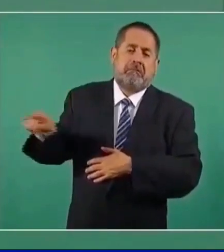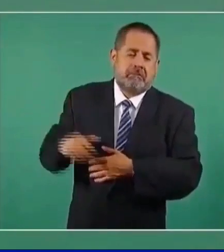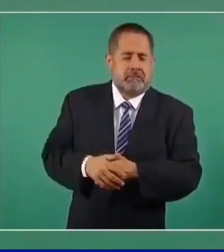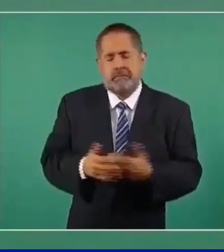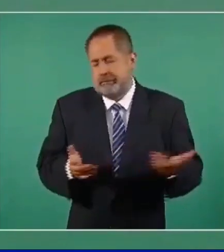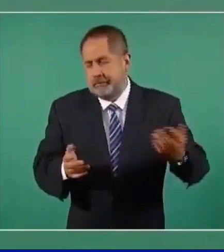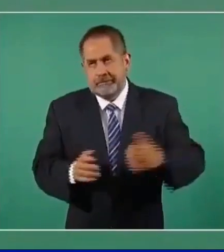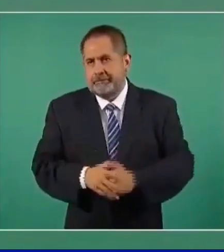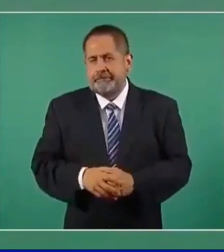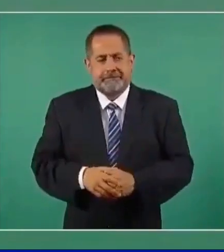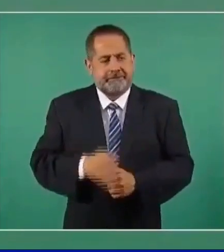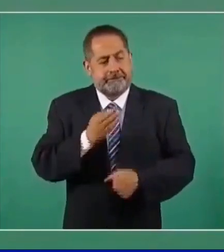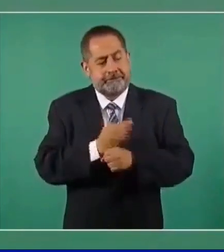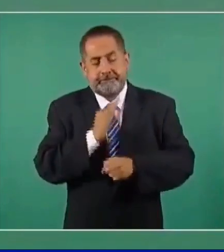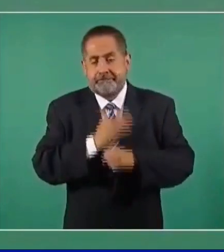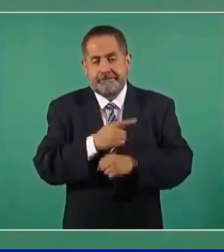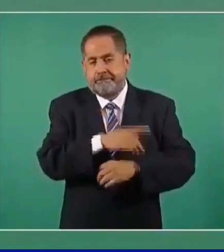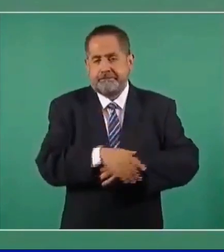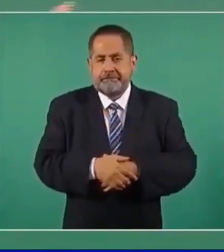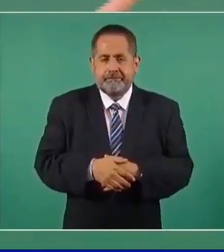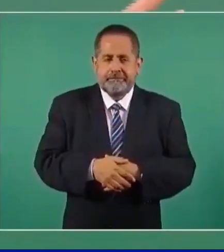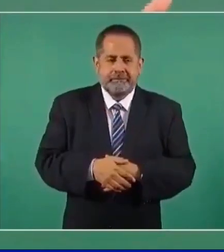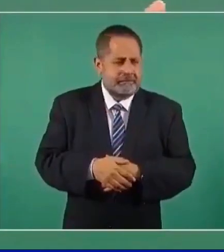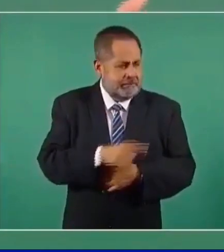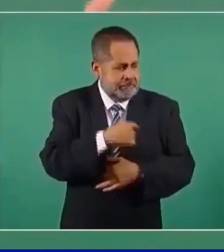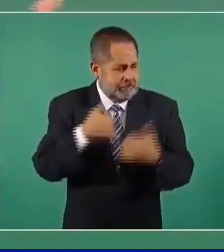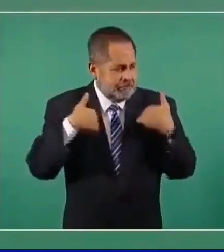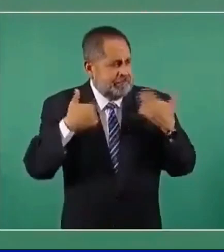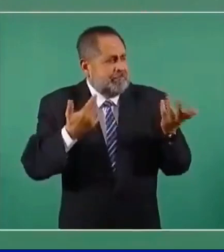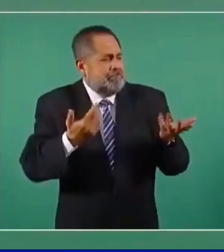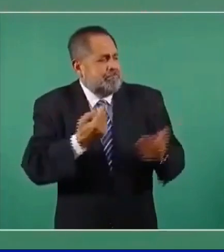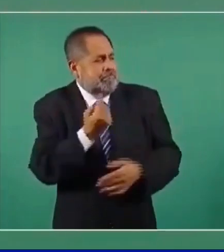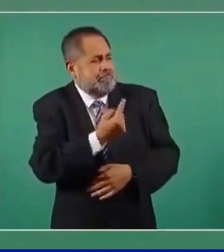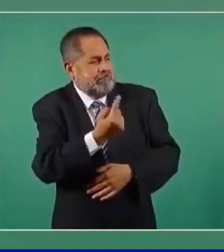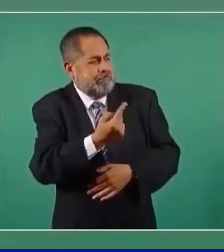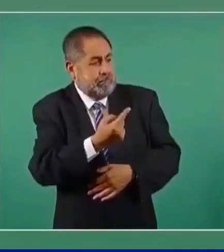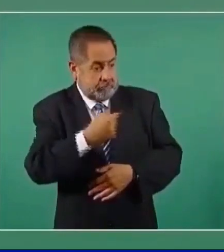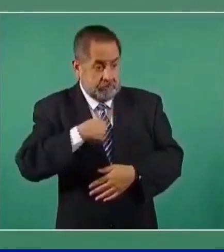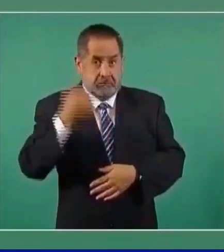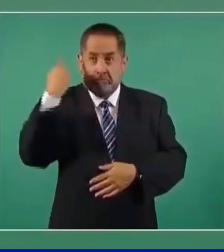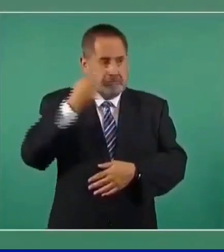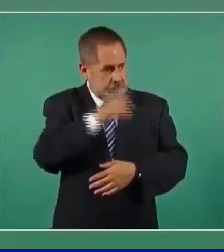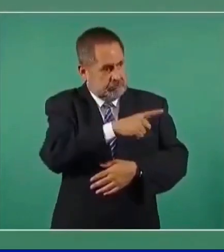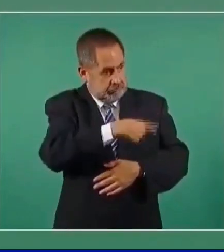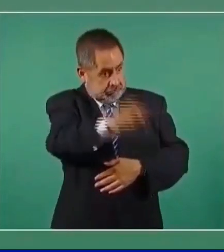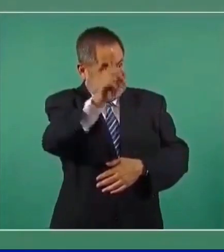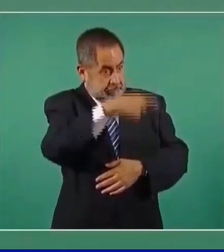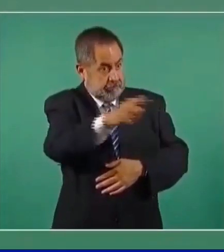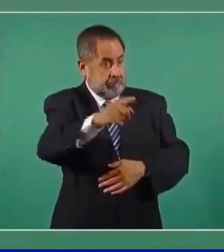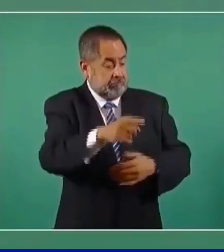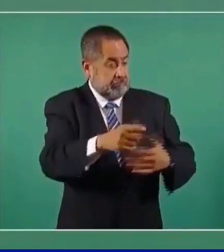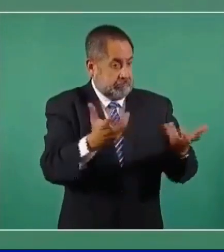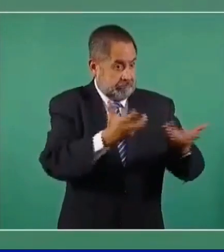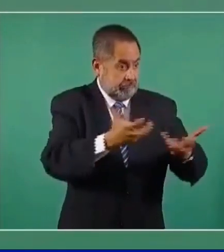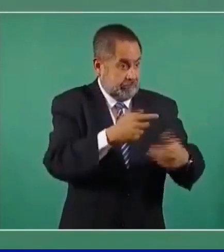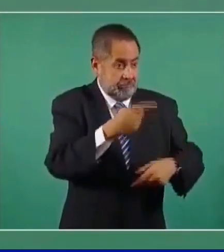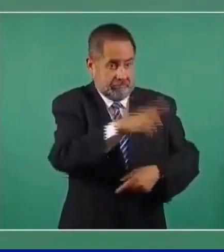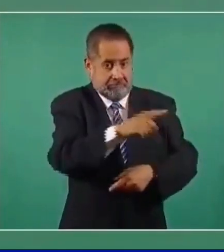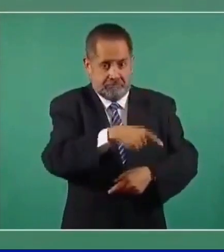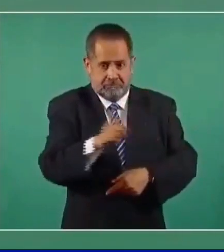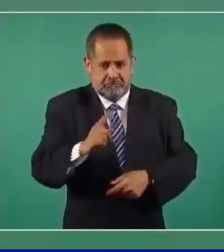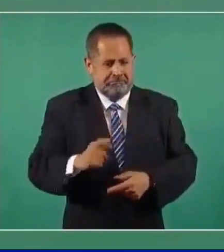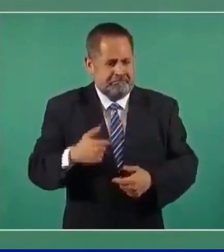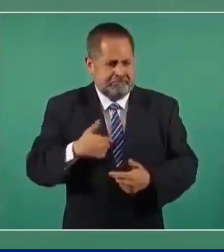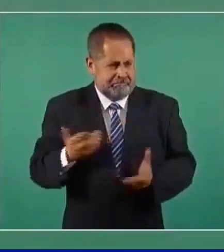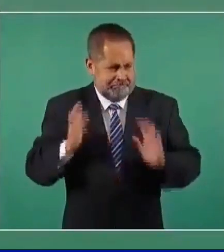tal como para decirle yo por qué, yo no te mandé a que